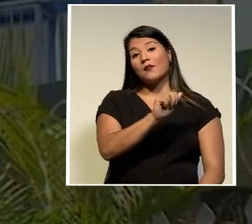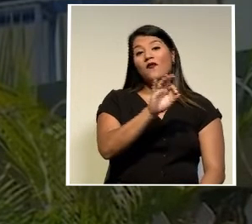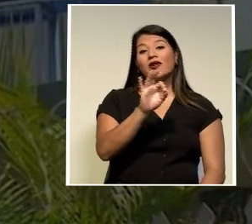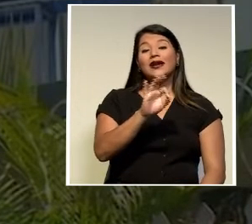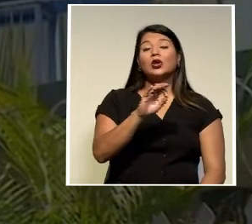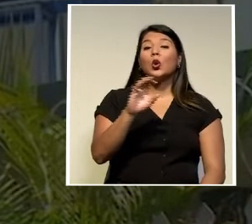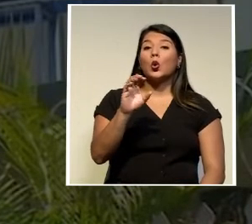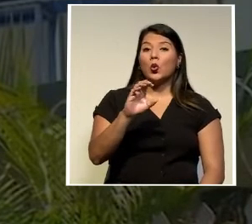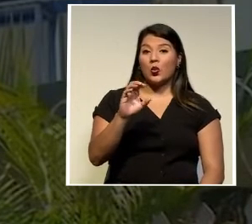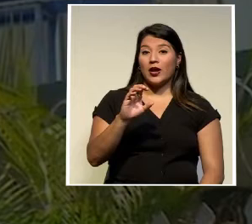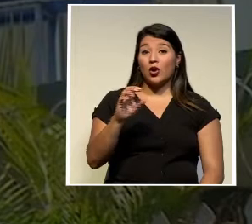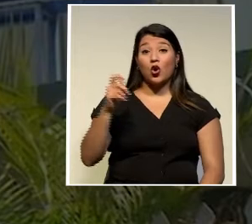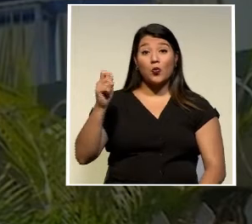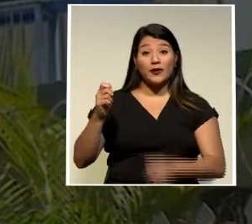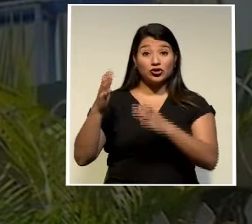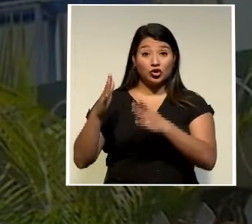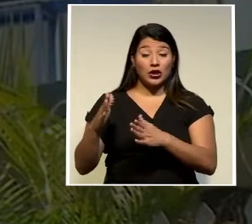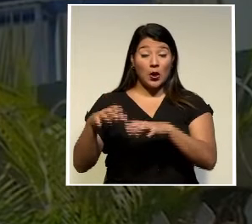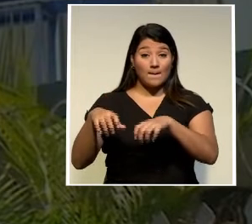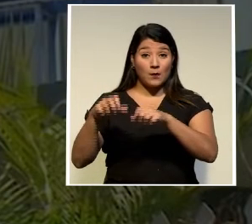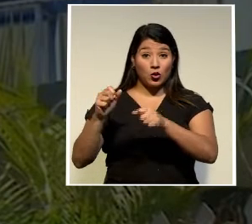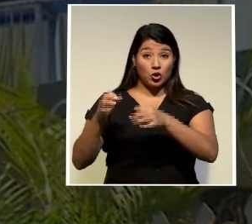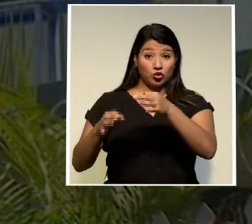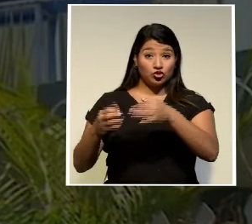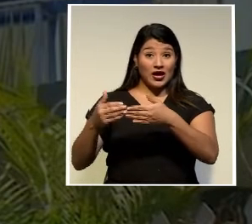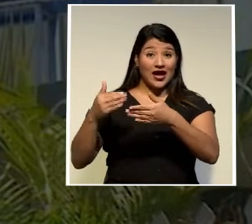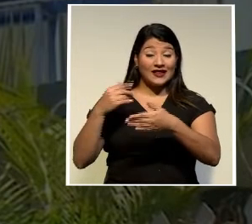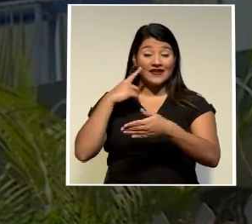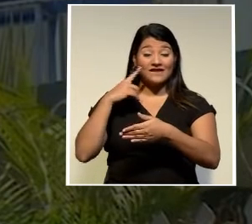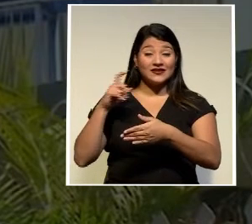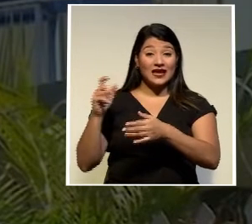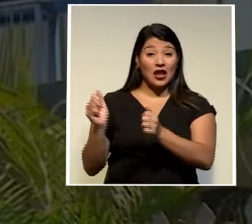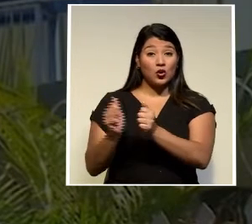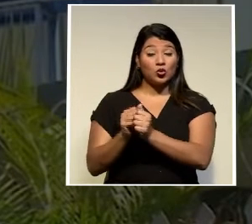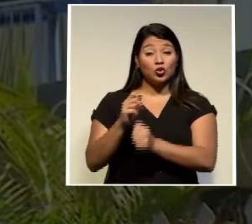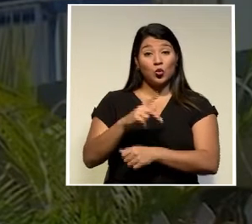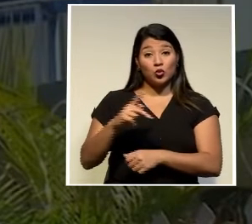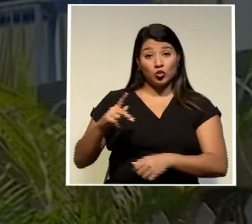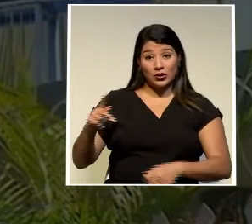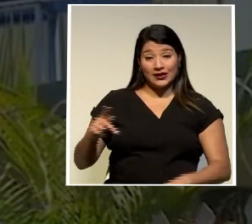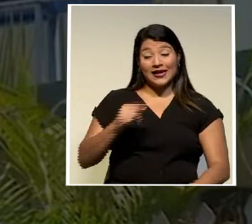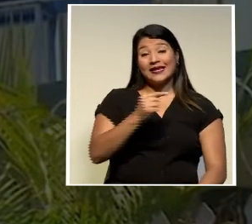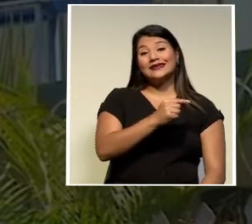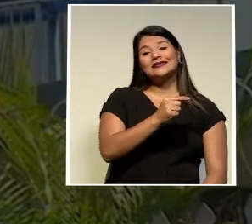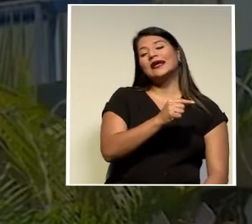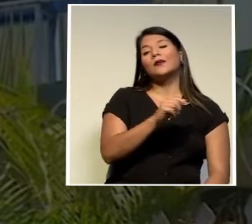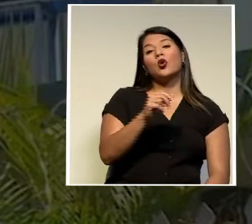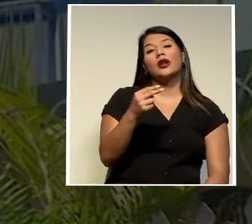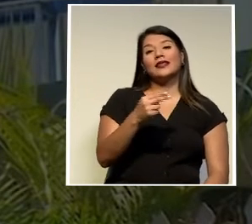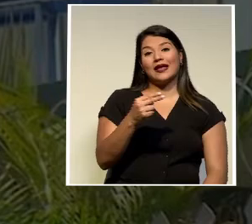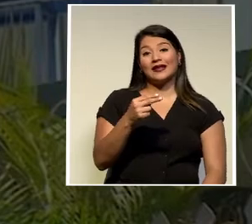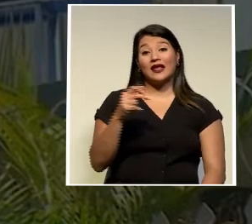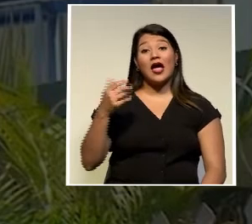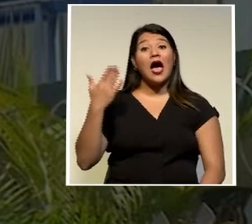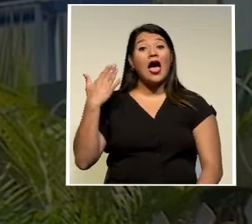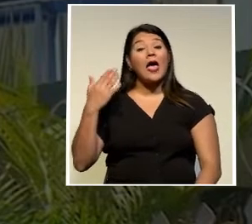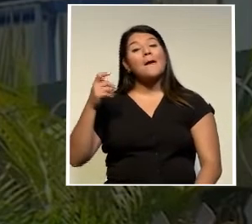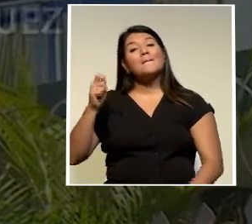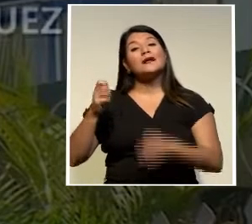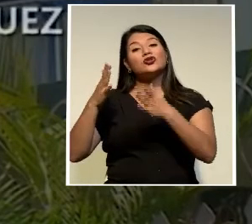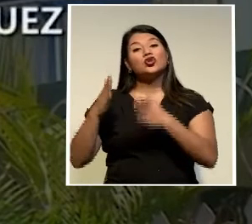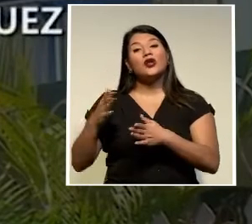Cubero Pérez jubilado del poder judicial ex fiscal adjunto de Punta Arenas Guillermo Hernández Ramírez jubilado ex fiscal